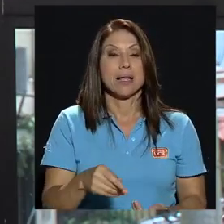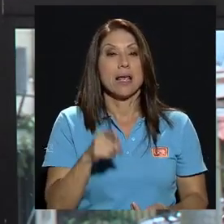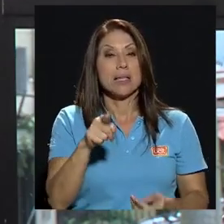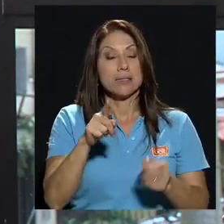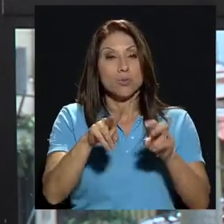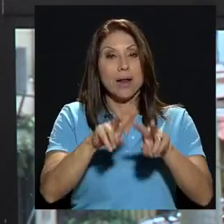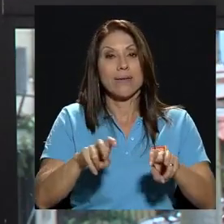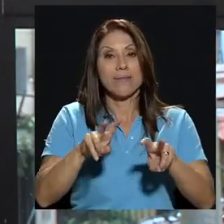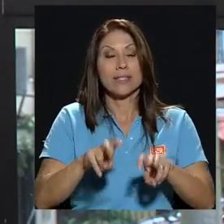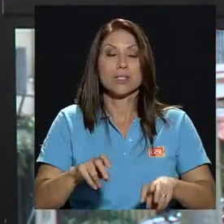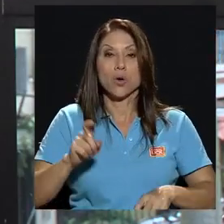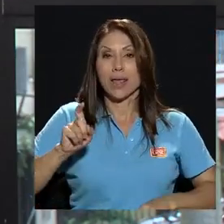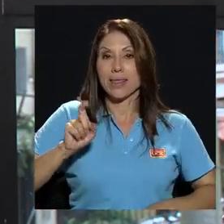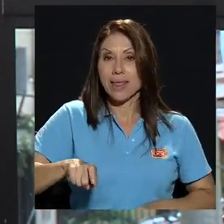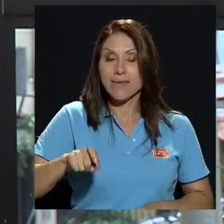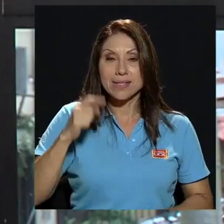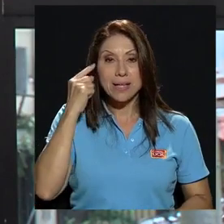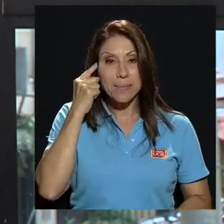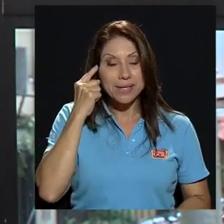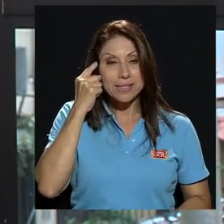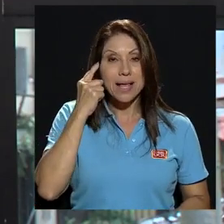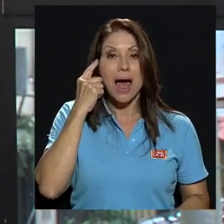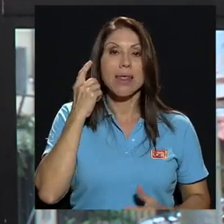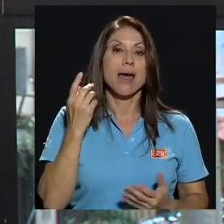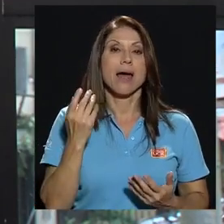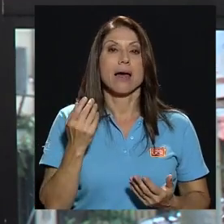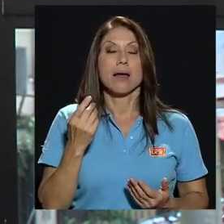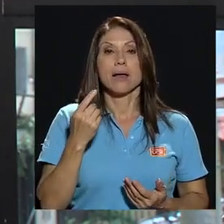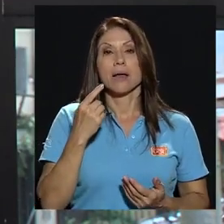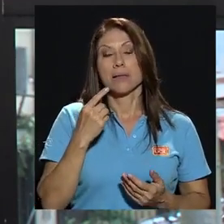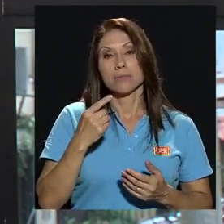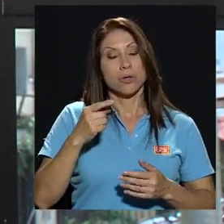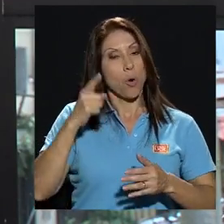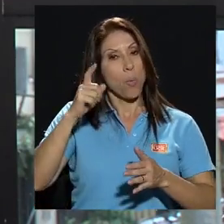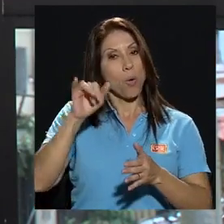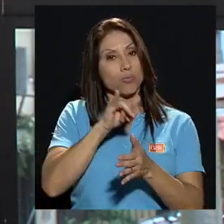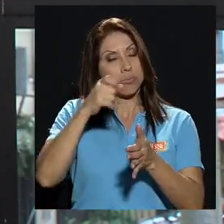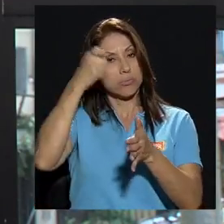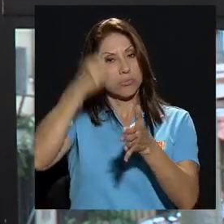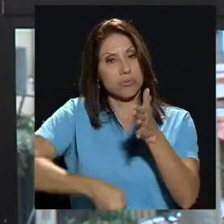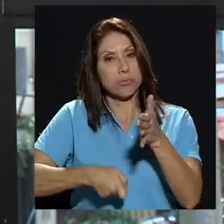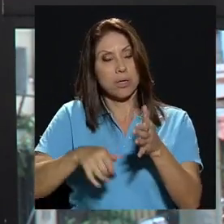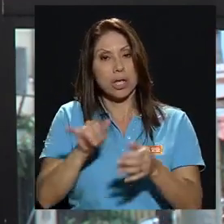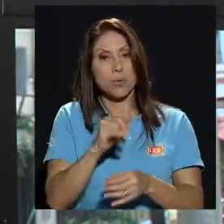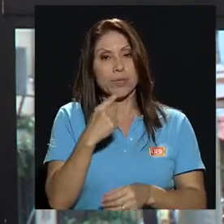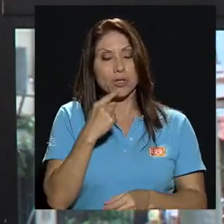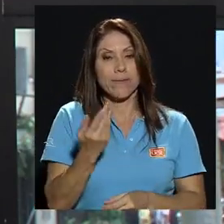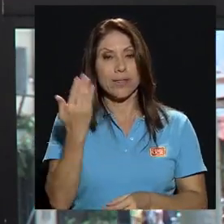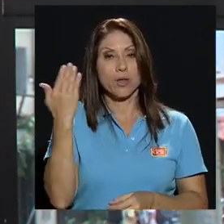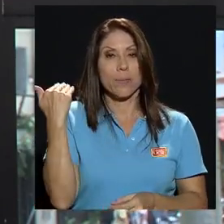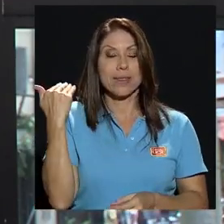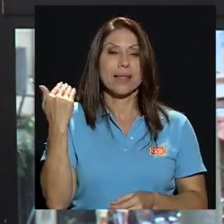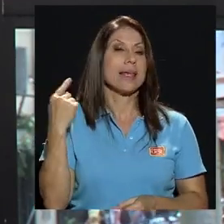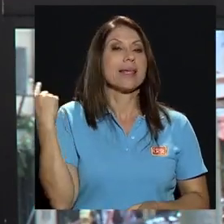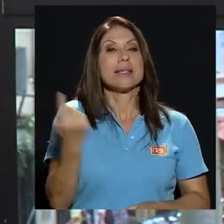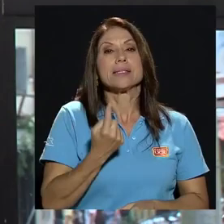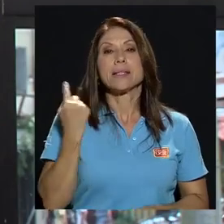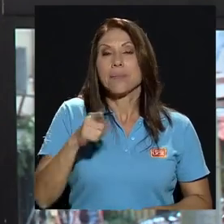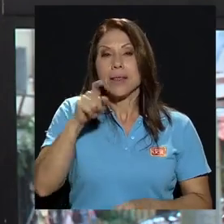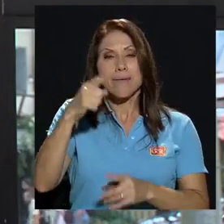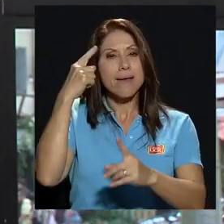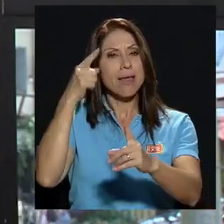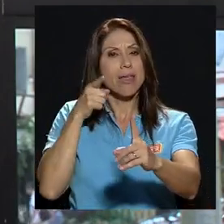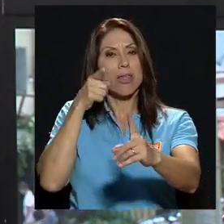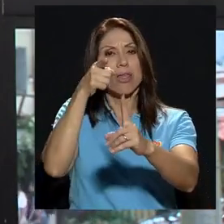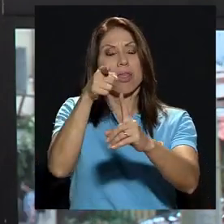una revisión que debe ser pensada entonces en términos de esa frugalidad que mencionaba anteriormente y que debe tener siempre como norte